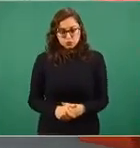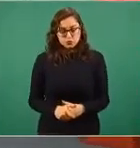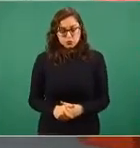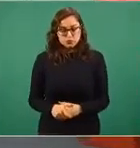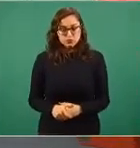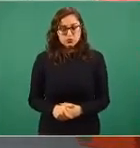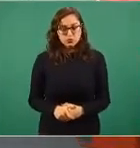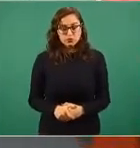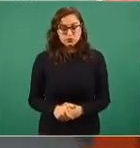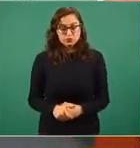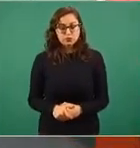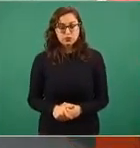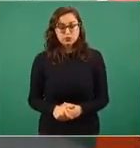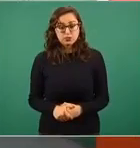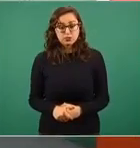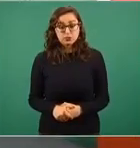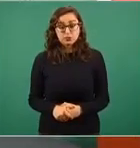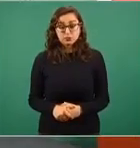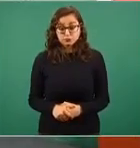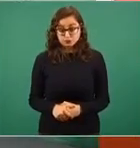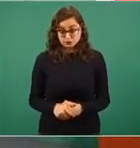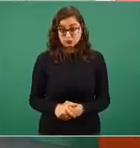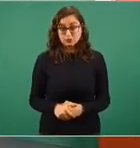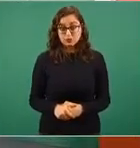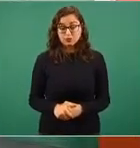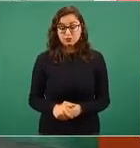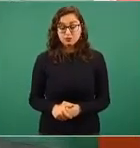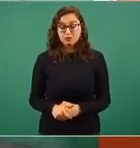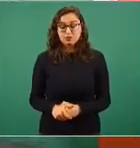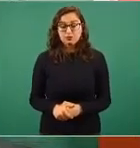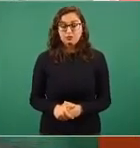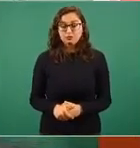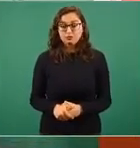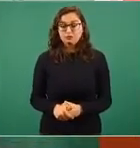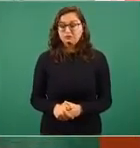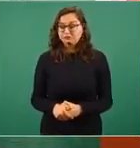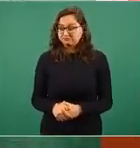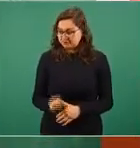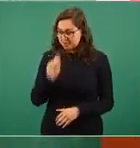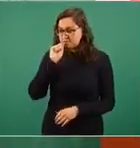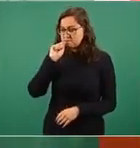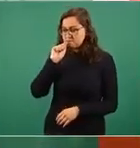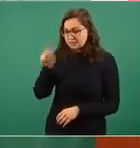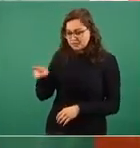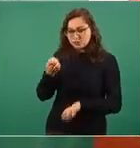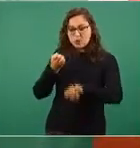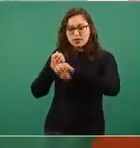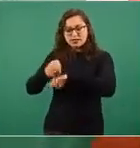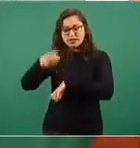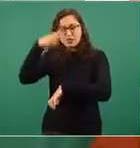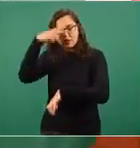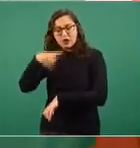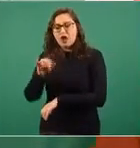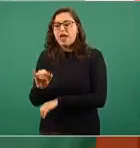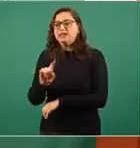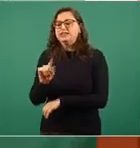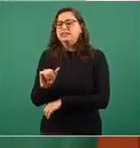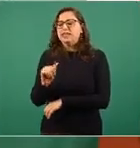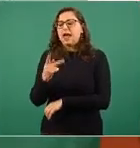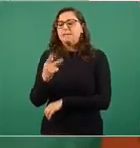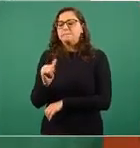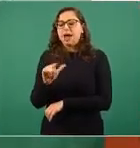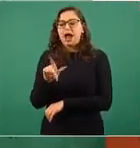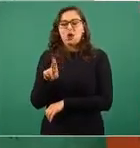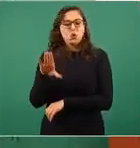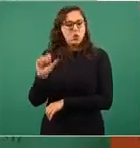Pero así está el de Iztapaluca, con el